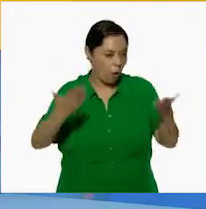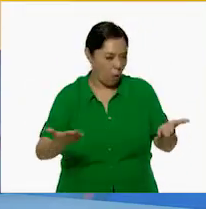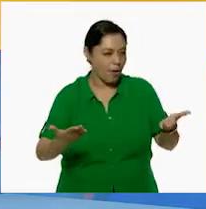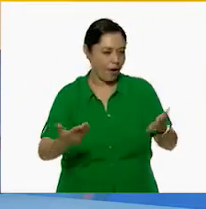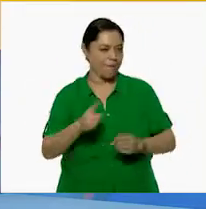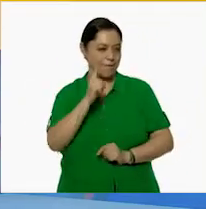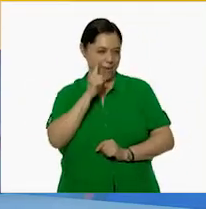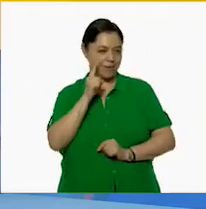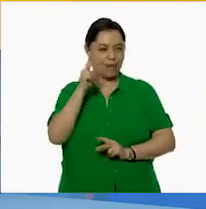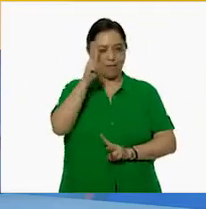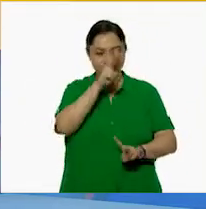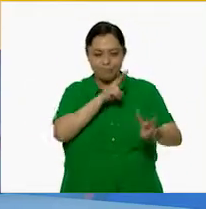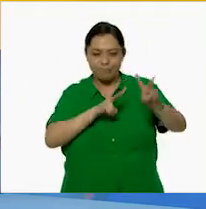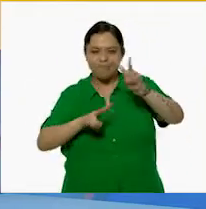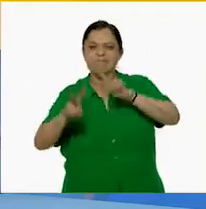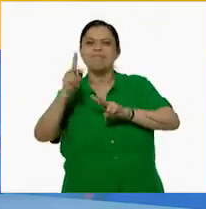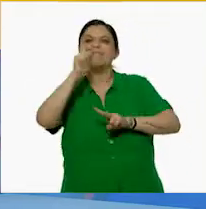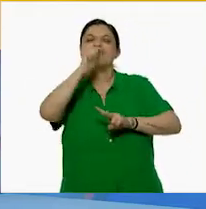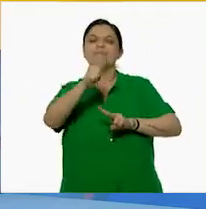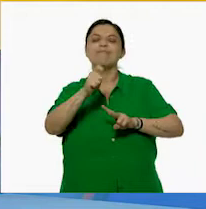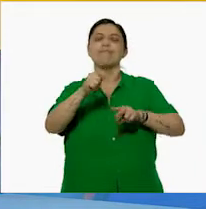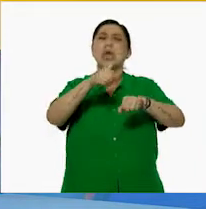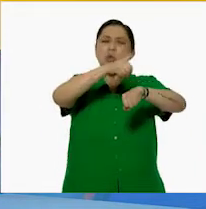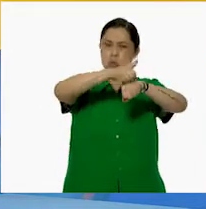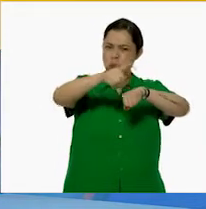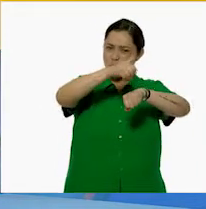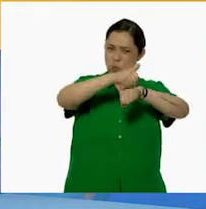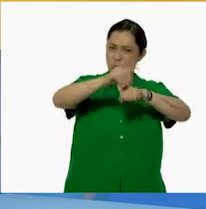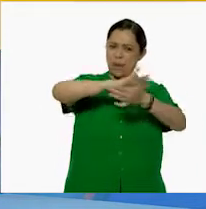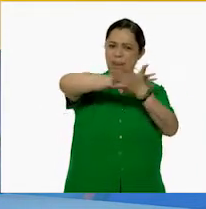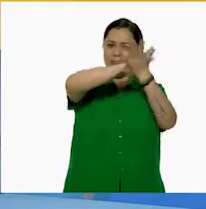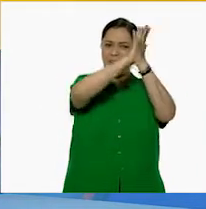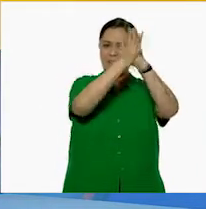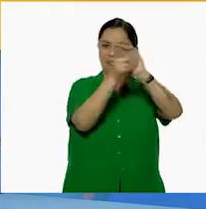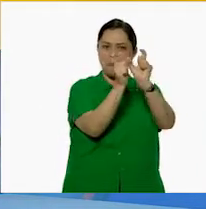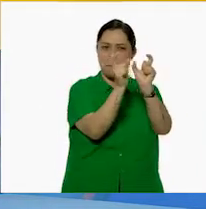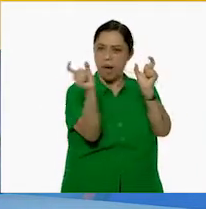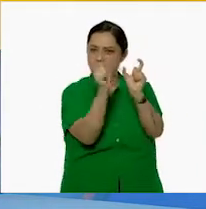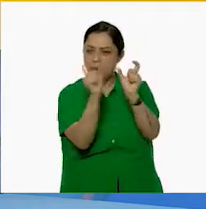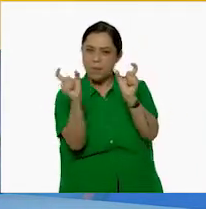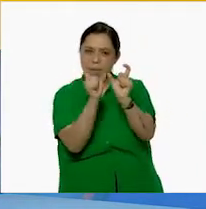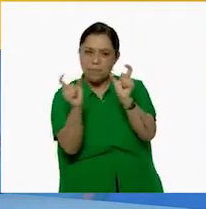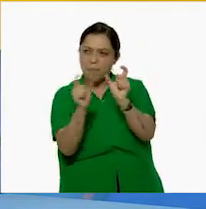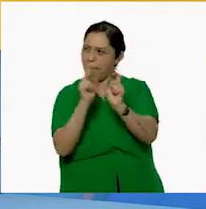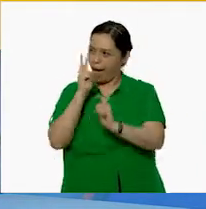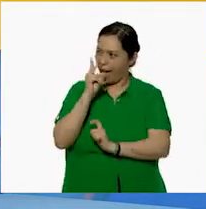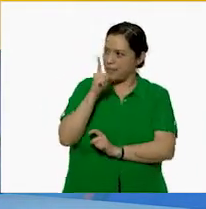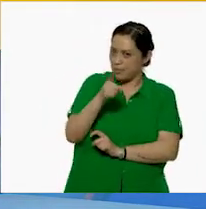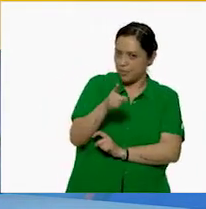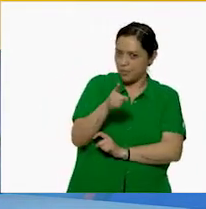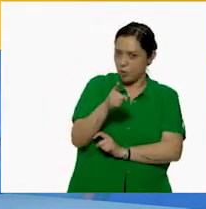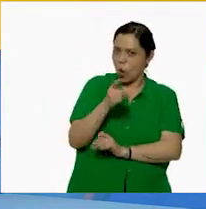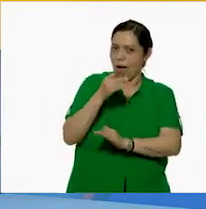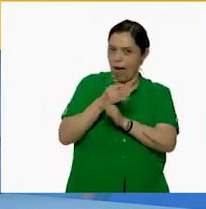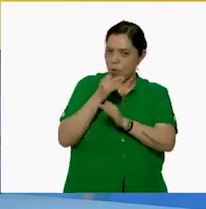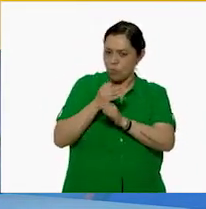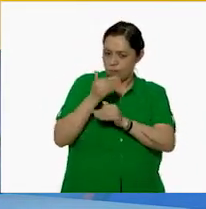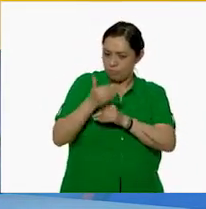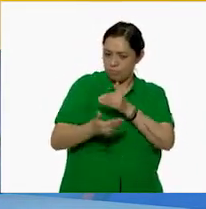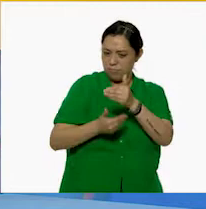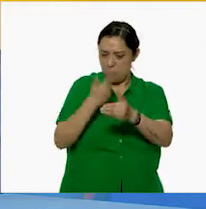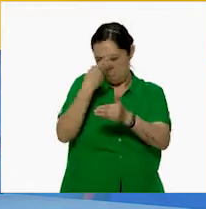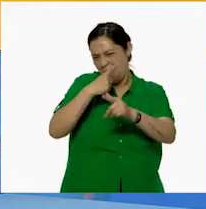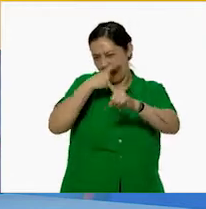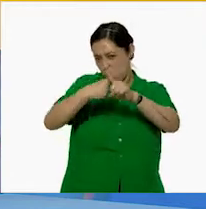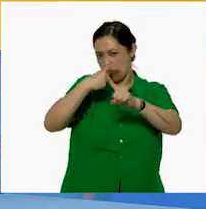de qué se trata todo esto de la descomposición de los números. ¿Has visto el procedimiento que casi todos hacemos para resolver